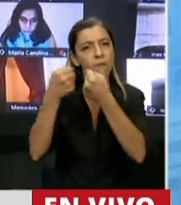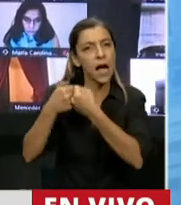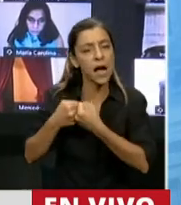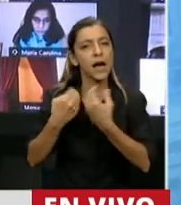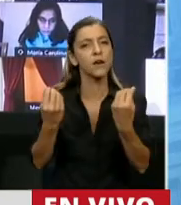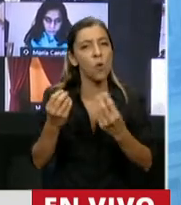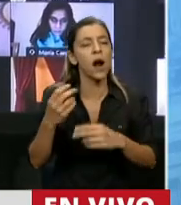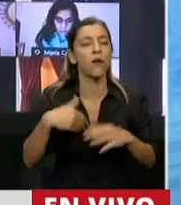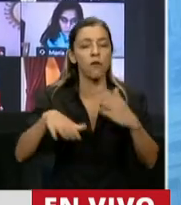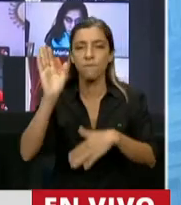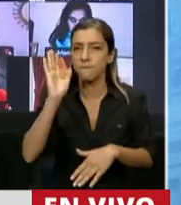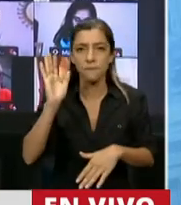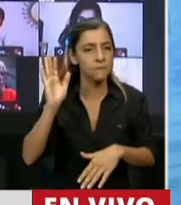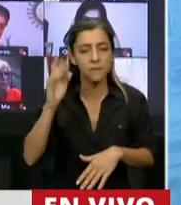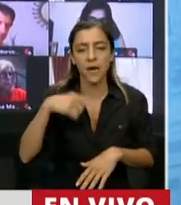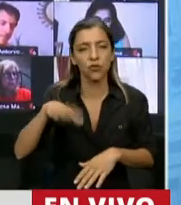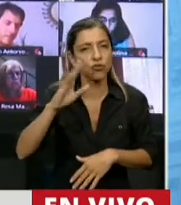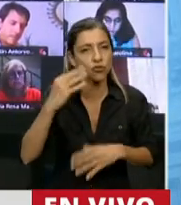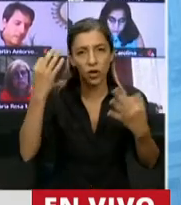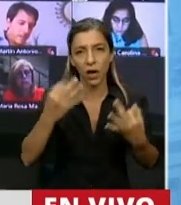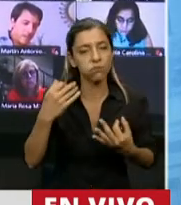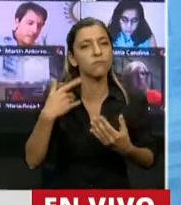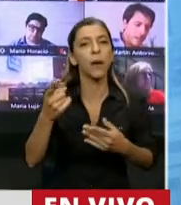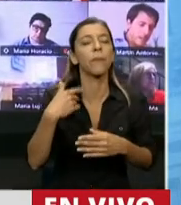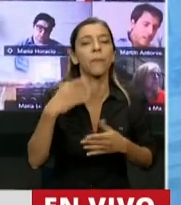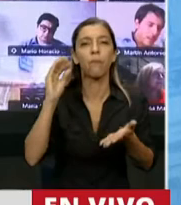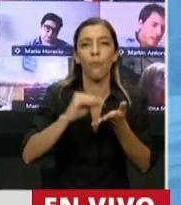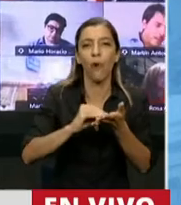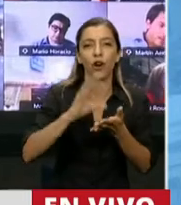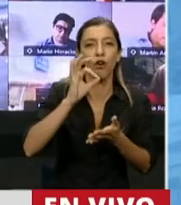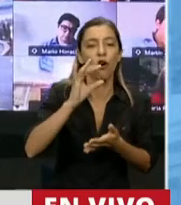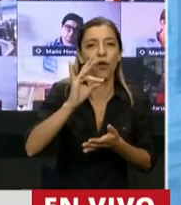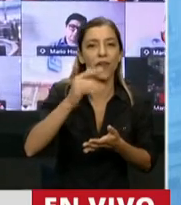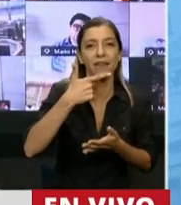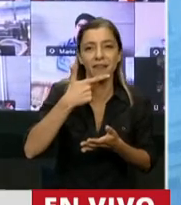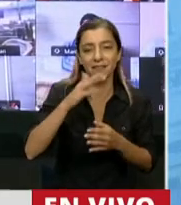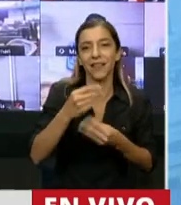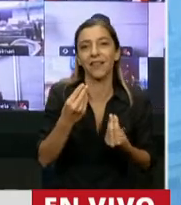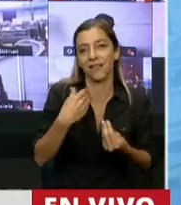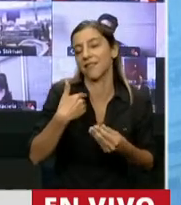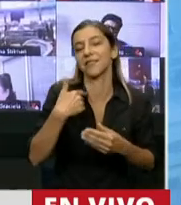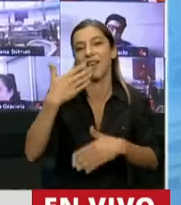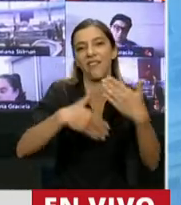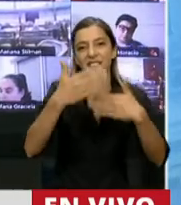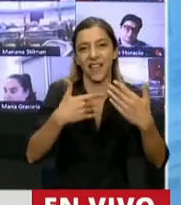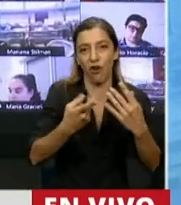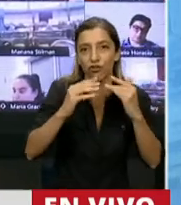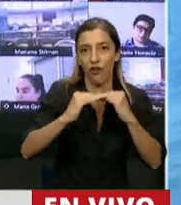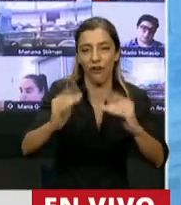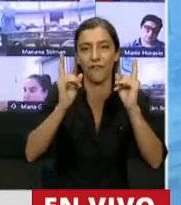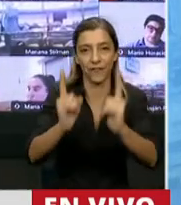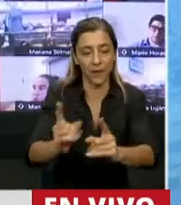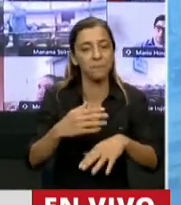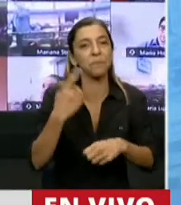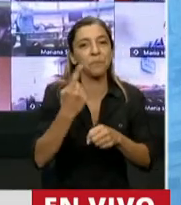la gran mayoría de ellos en los ODS, los Objetivos de Desarrollo Sostenible. El primero de ellos, el ODS